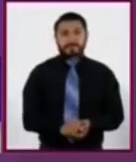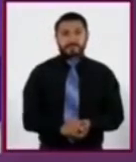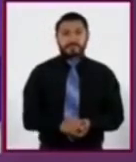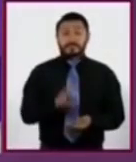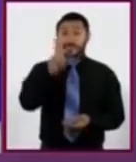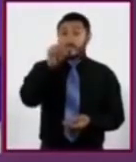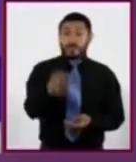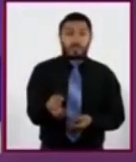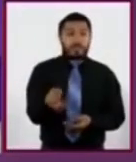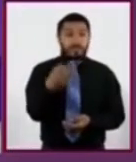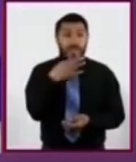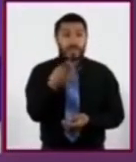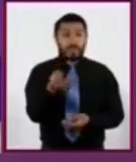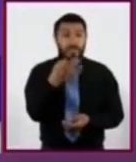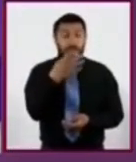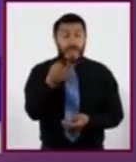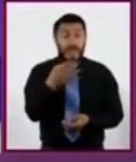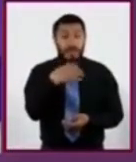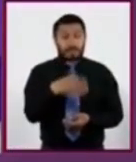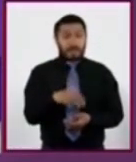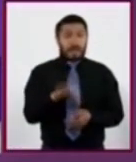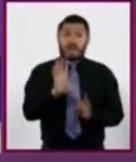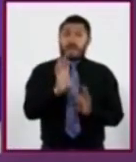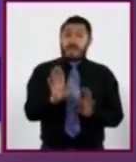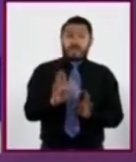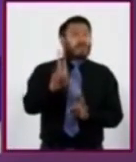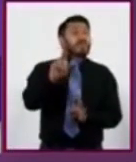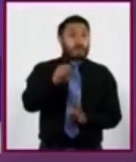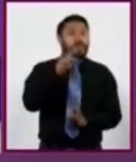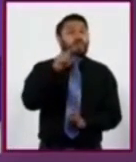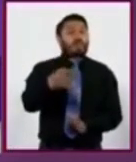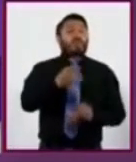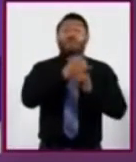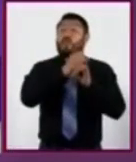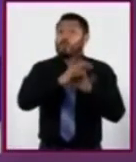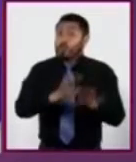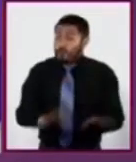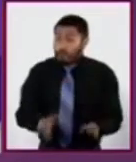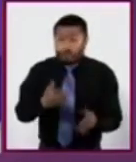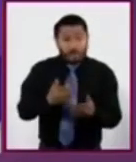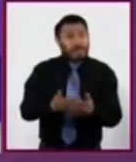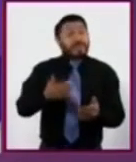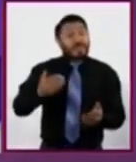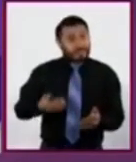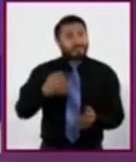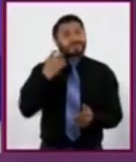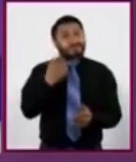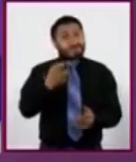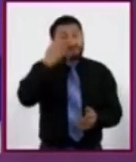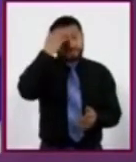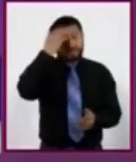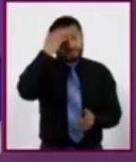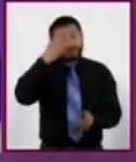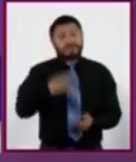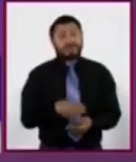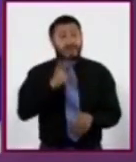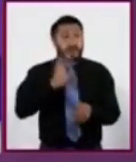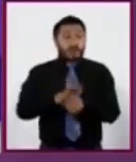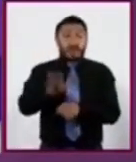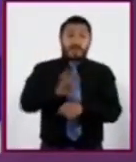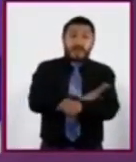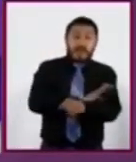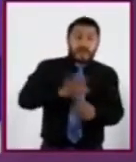sin la oportuna información sobre los procedimientos y riesgos que implican. A la